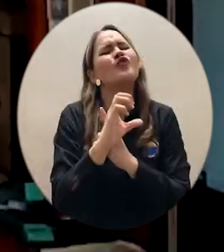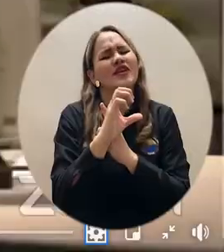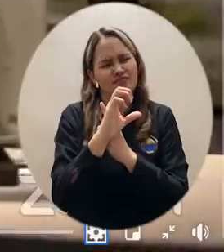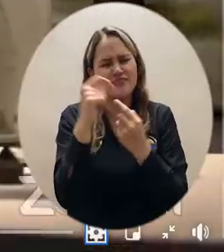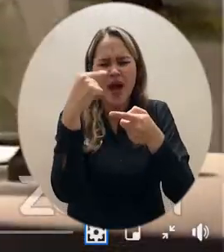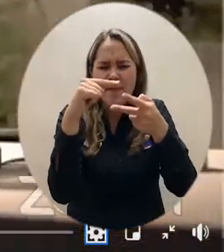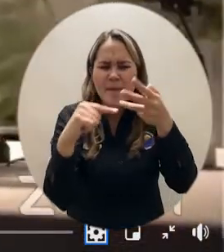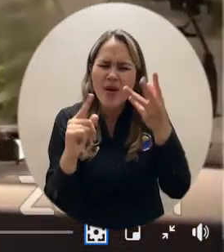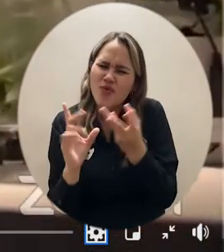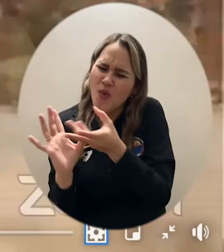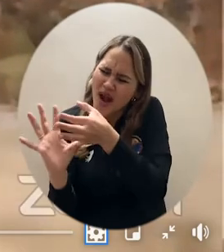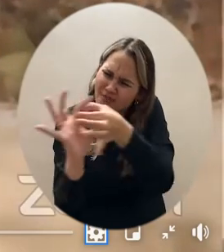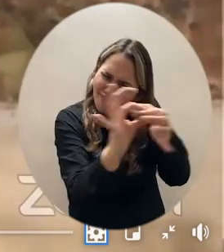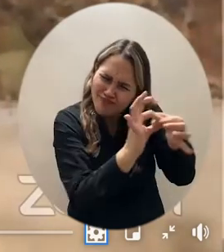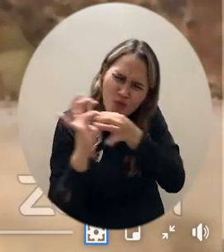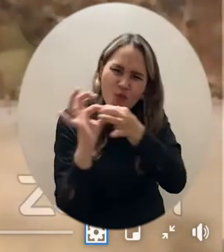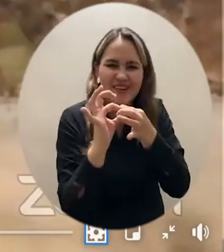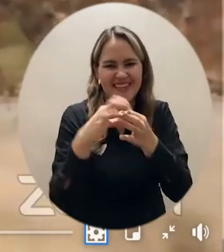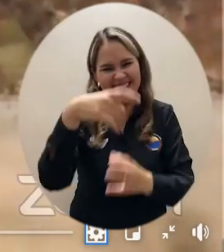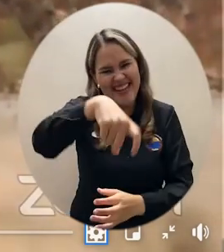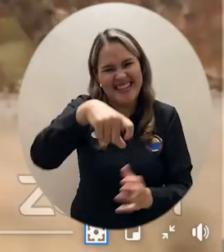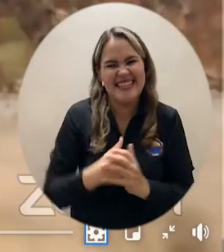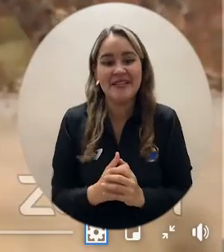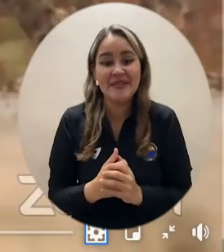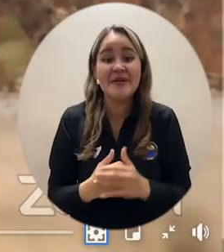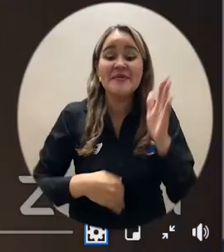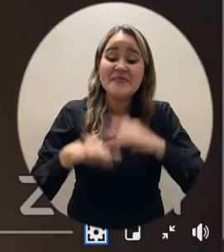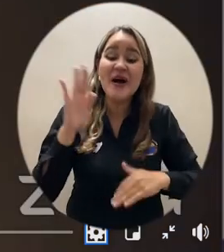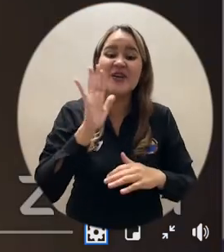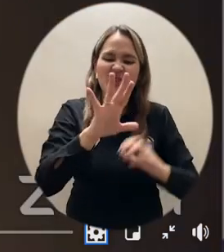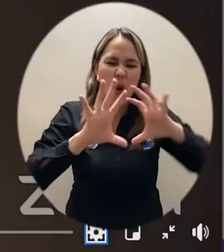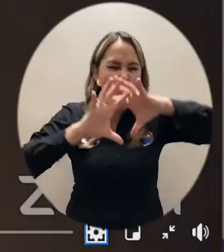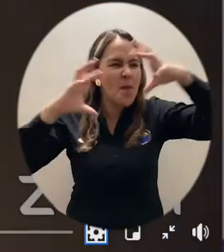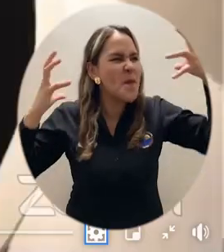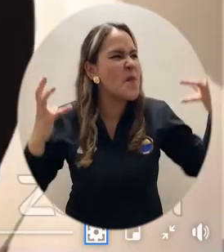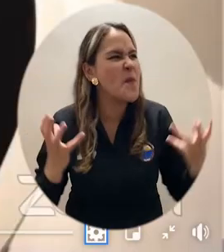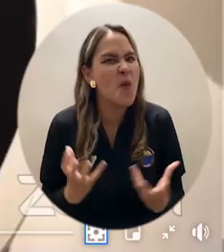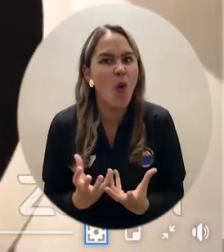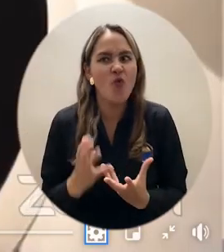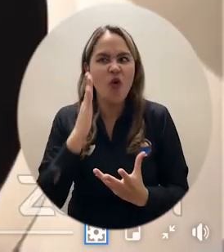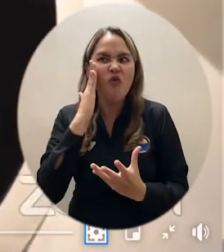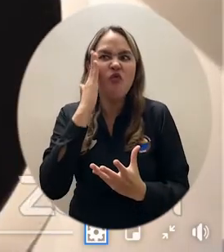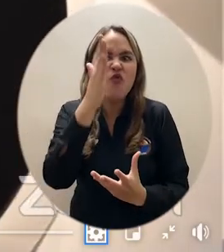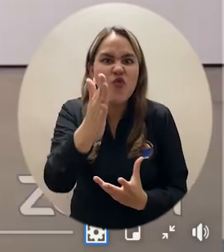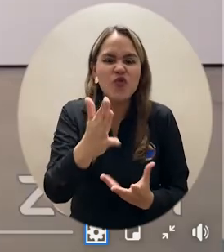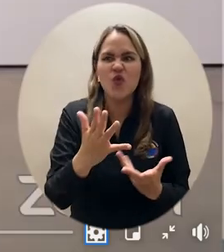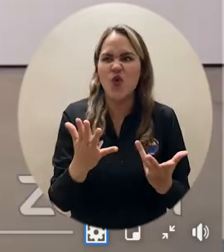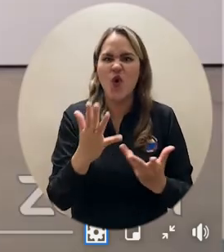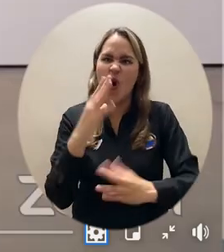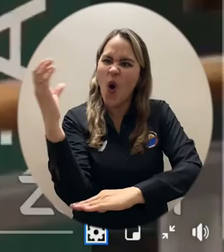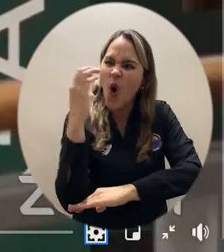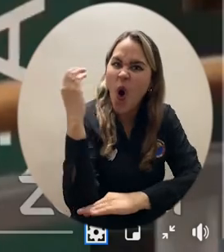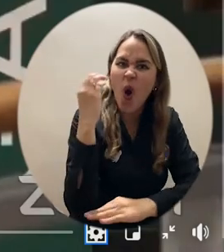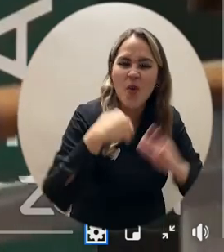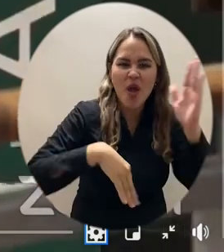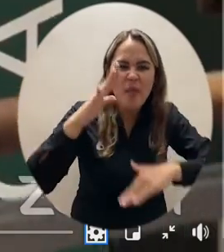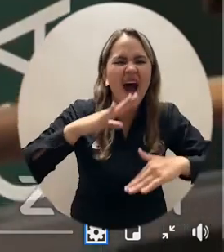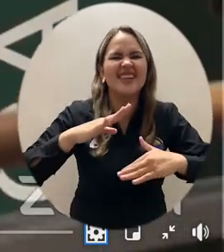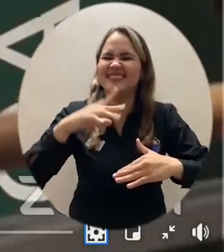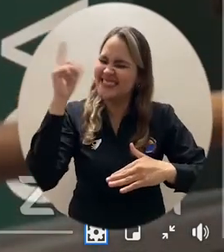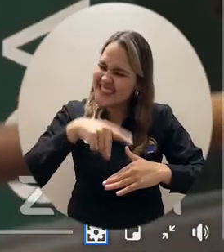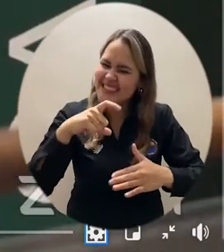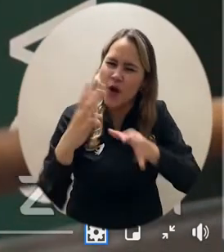el futuro del país y el futuro del mundo está en eso, en que logremos trabajar limando asperezas,